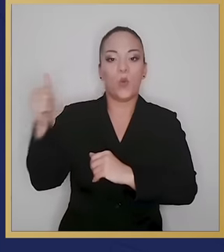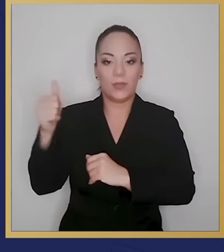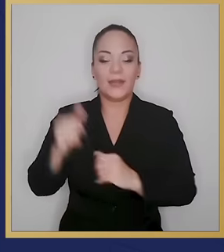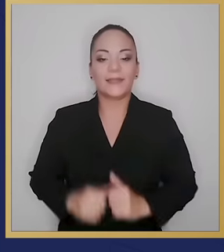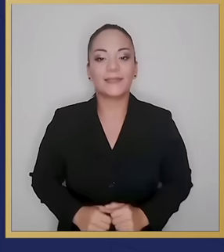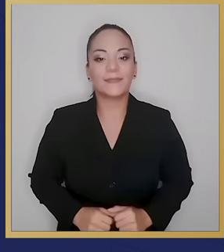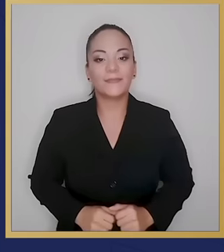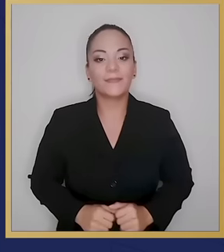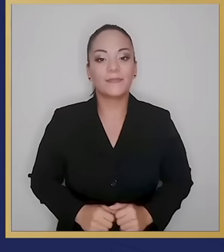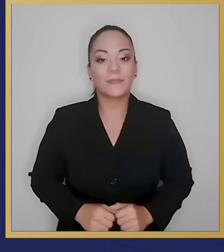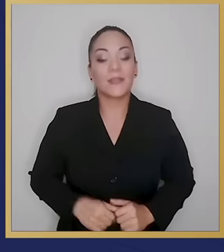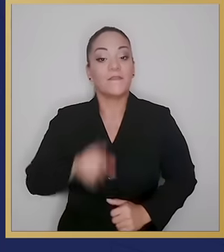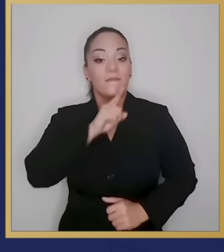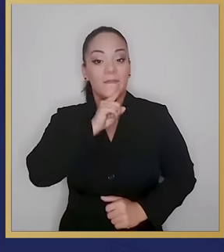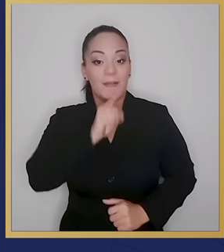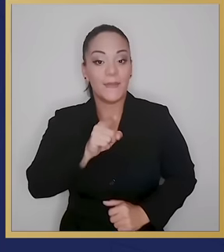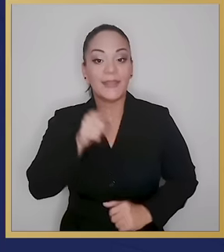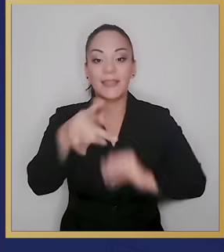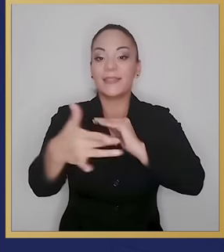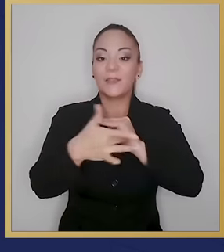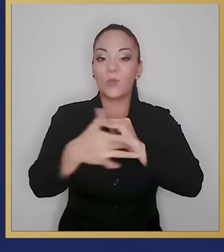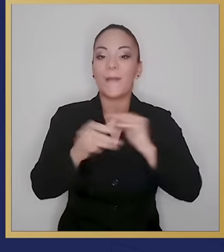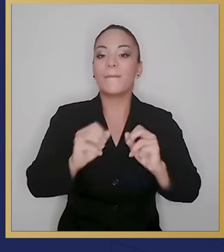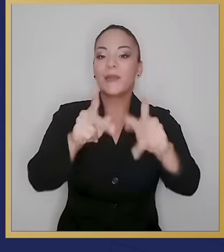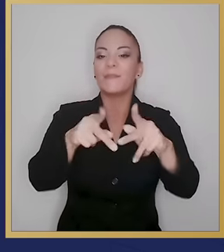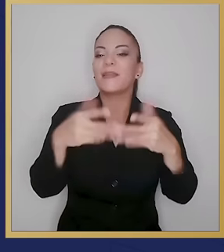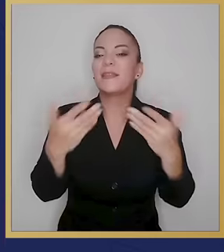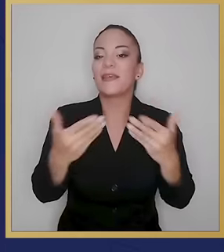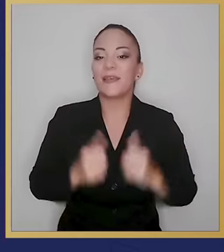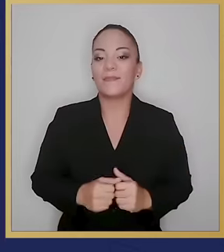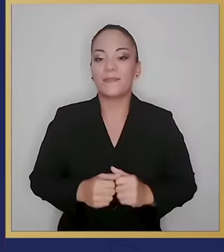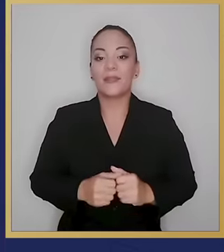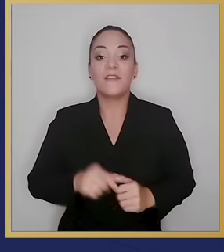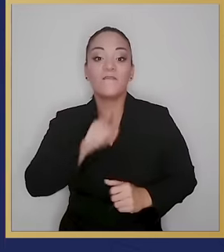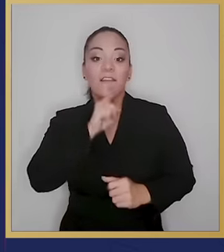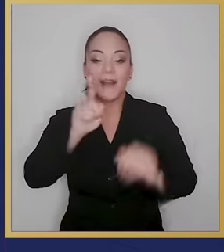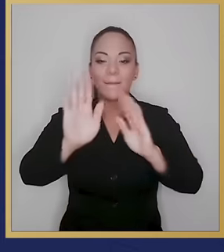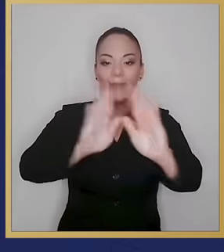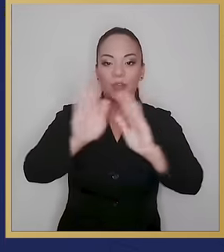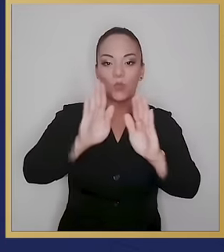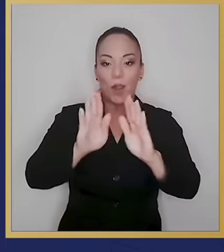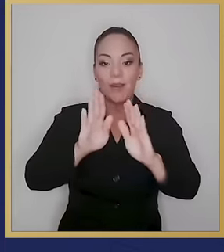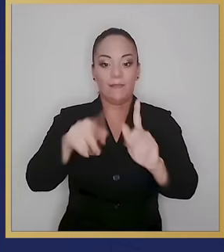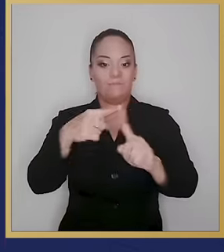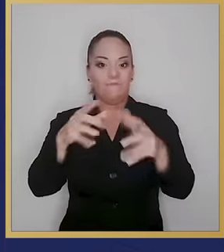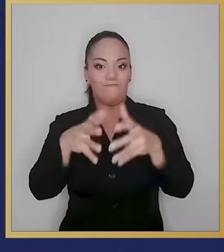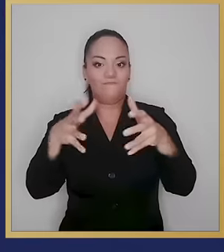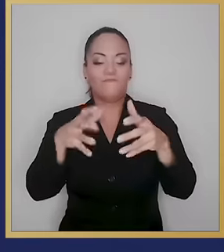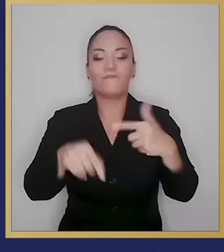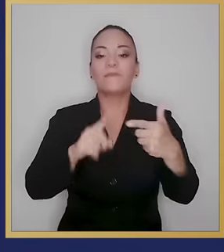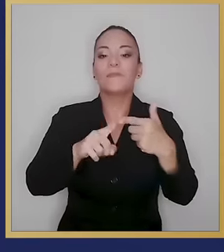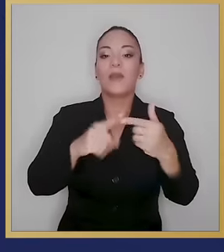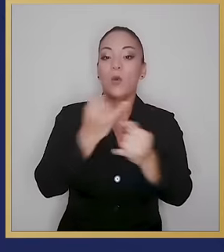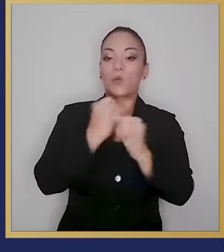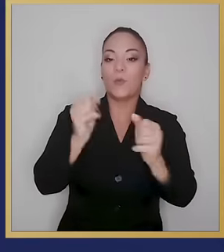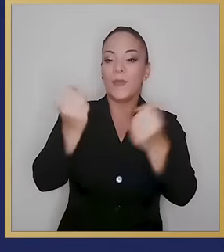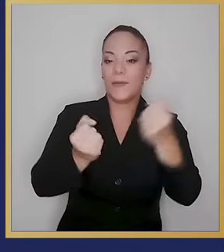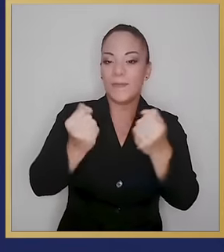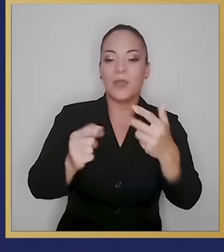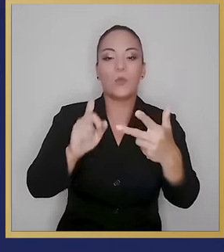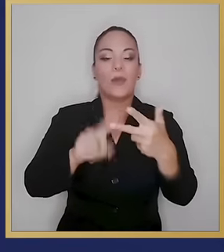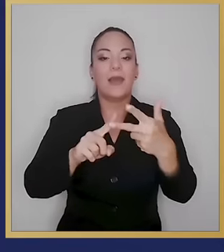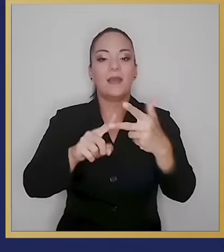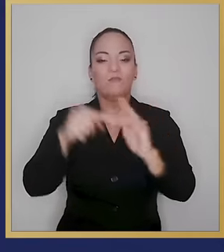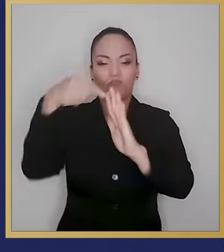generaciones de redes móviles. Notoriamente, esta tecnología permite habilitar la realidad virtual y aumentada, la autonomía vehicular,